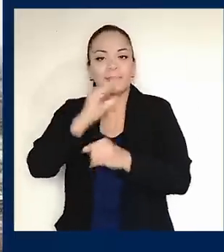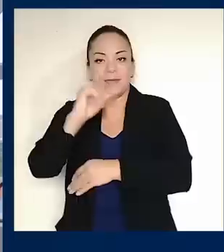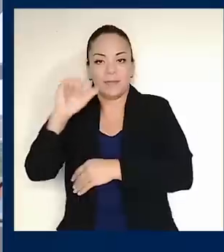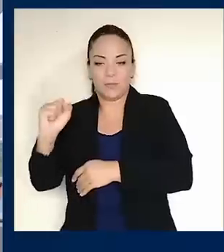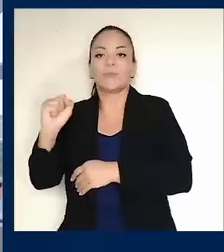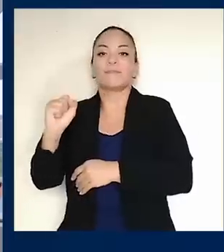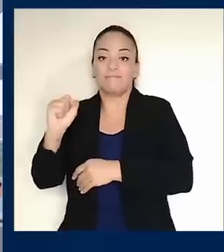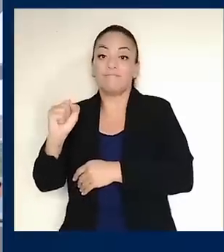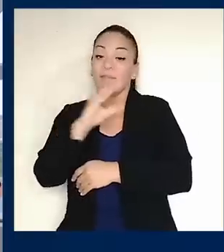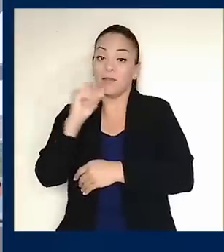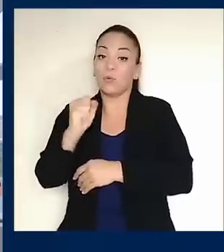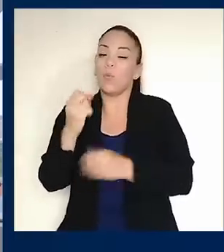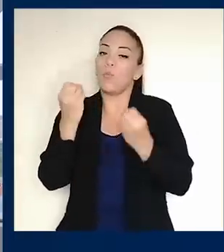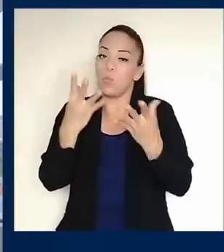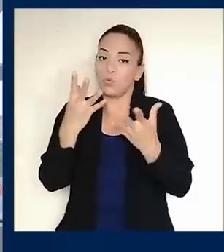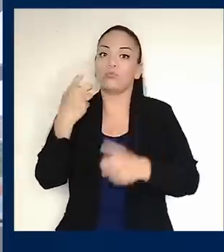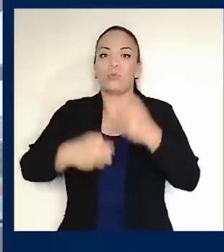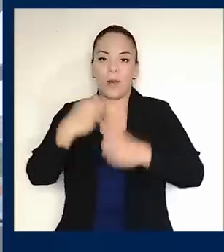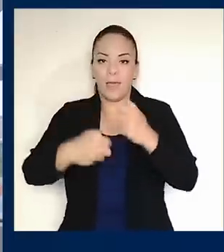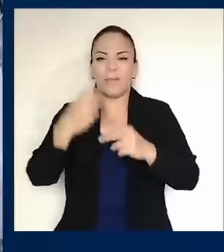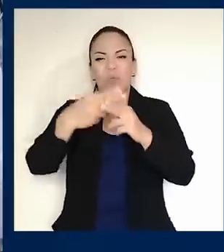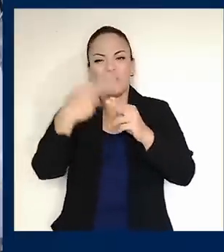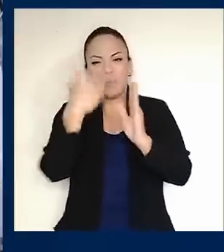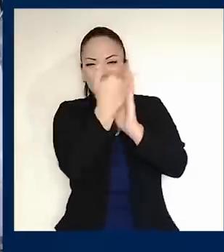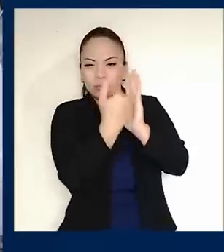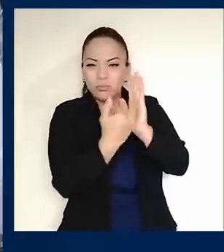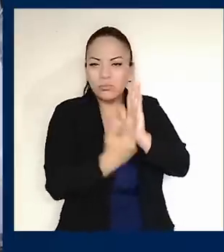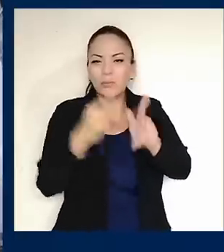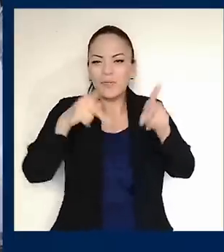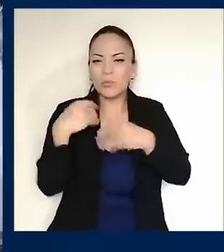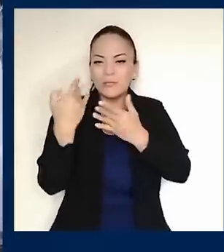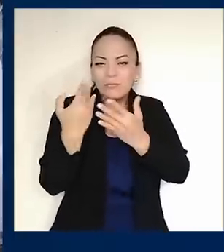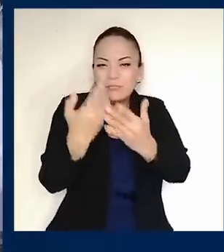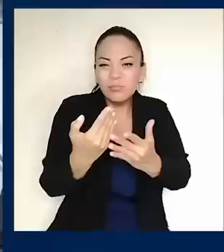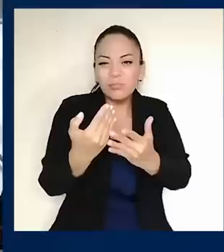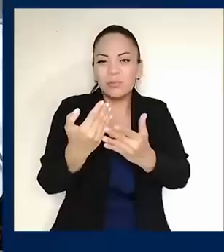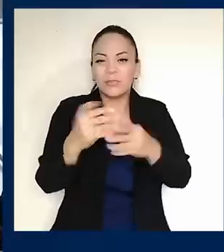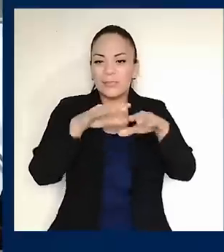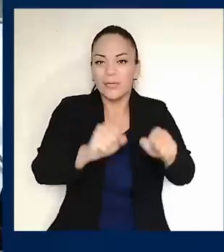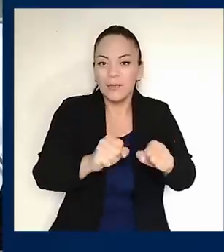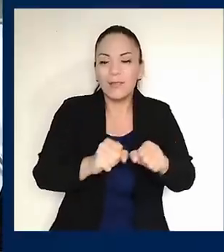sus ya incontables listas de espera, avanzamos con países europeos un plan para la